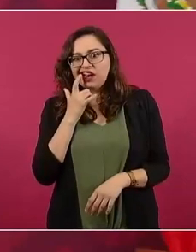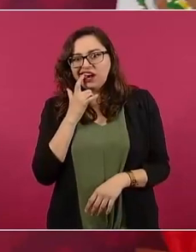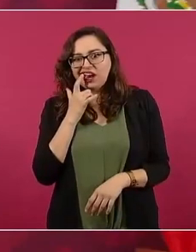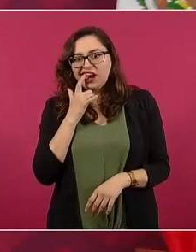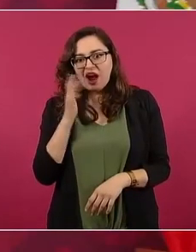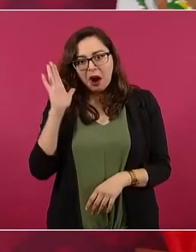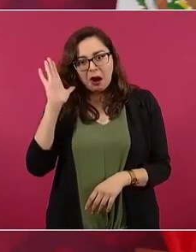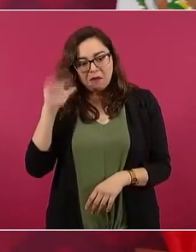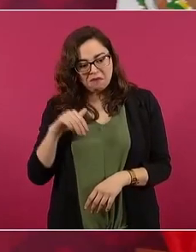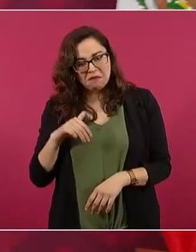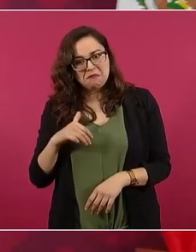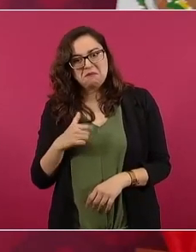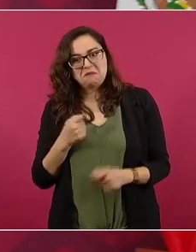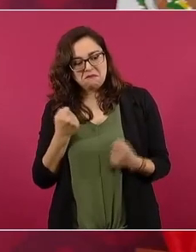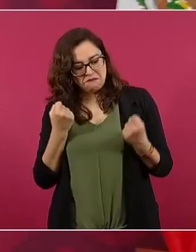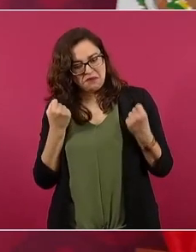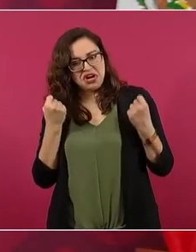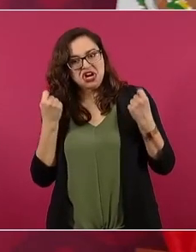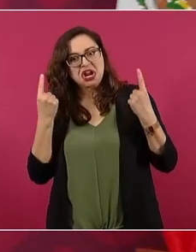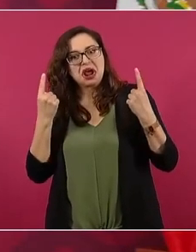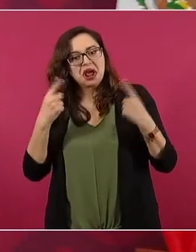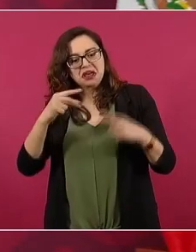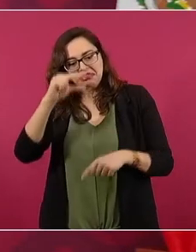inteligente.